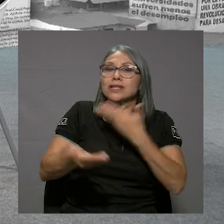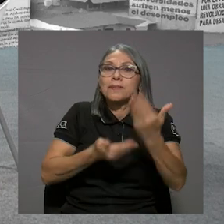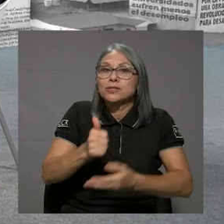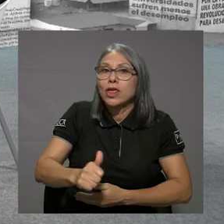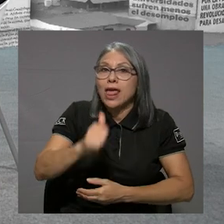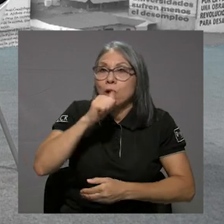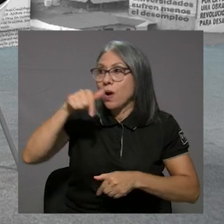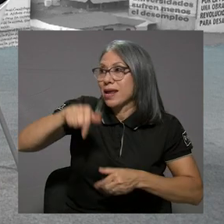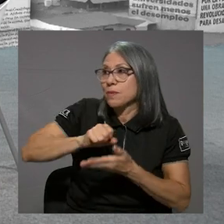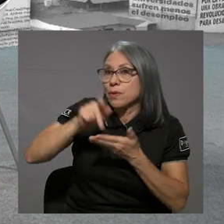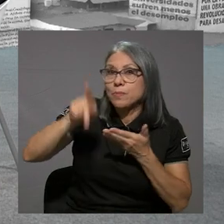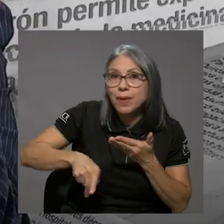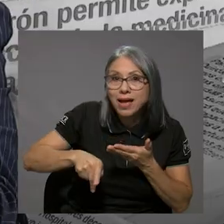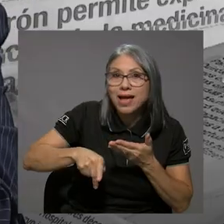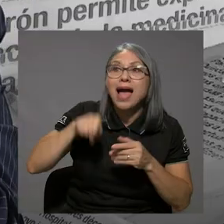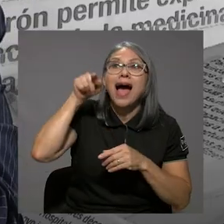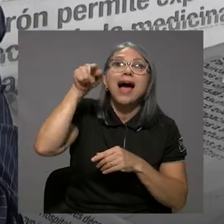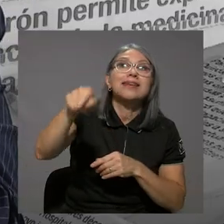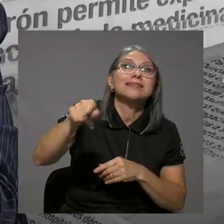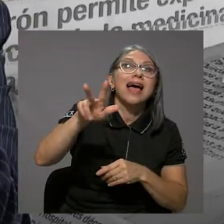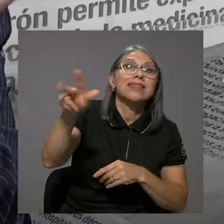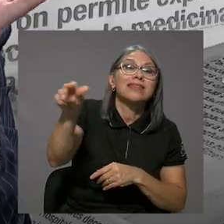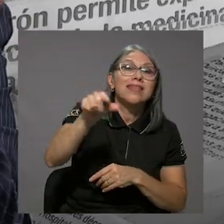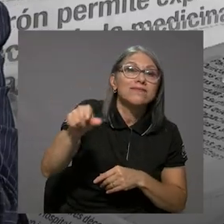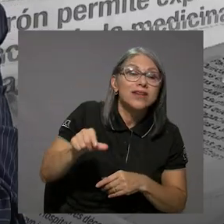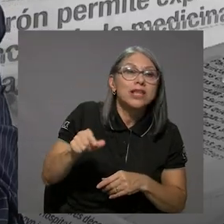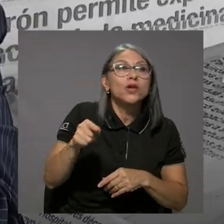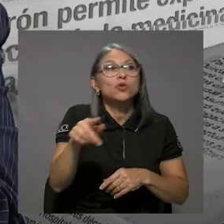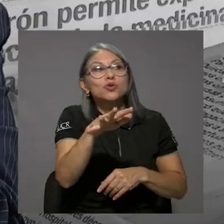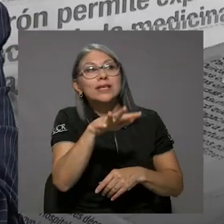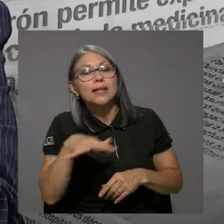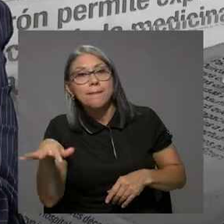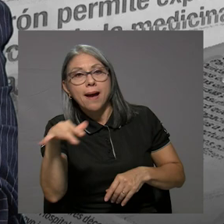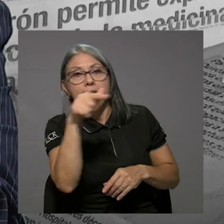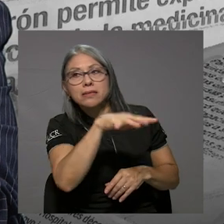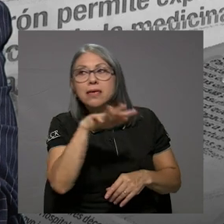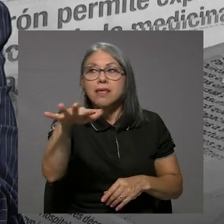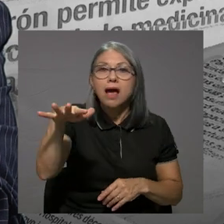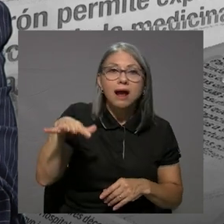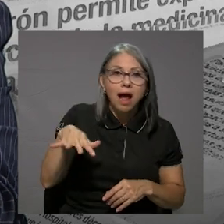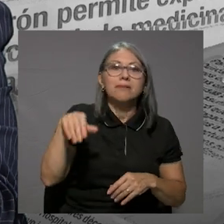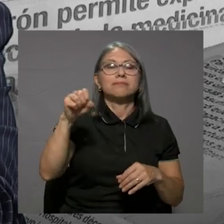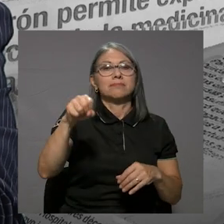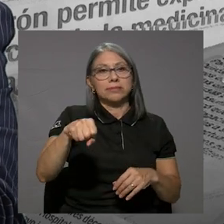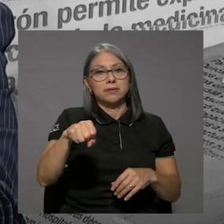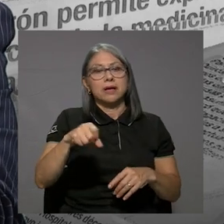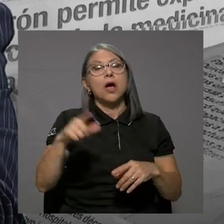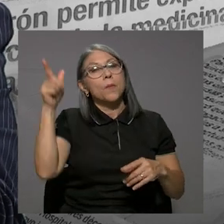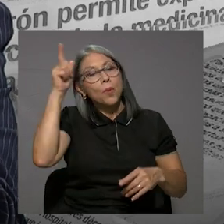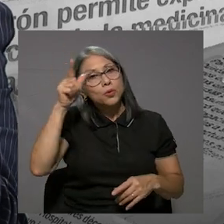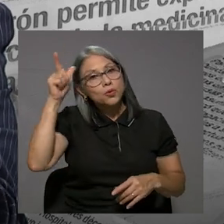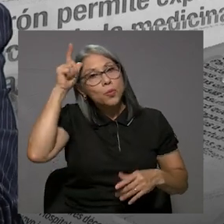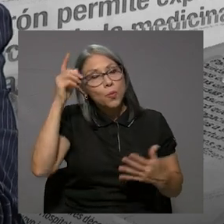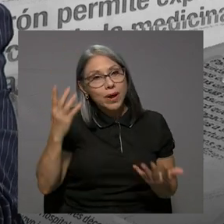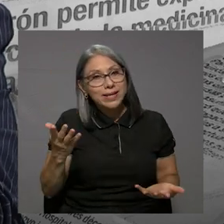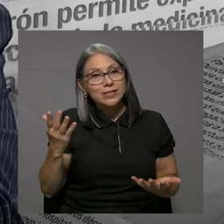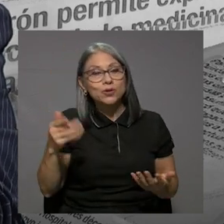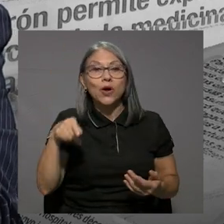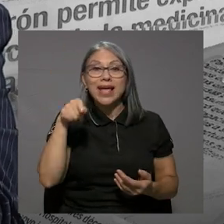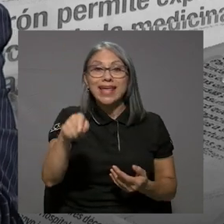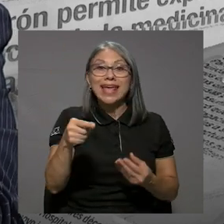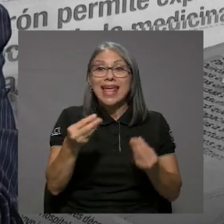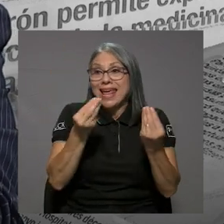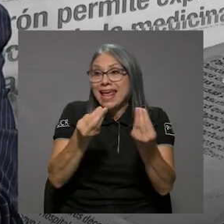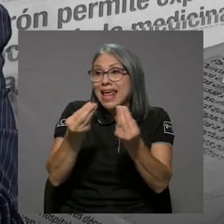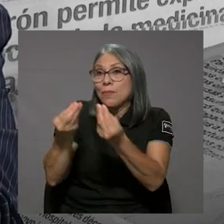allá en, por ejemplo, Tres Ríos, Concepción de Tres Ríos, toda esta parte de acá. Por supuesto que esto, el